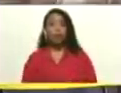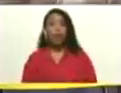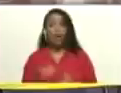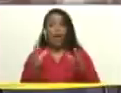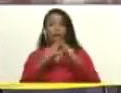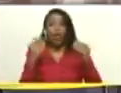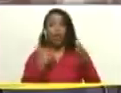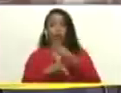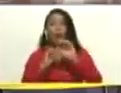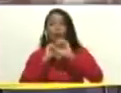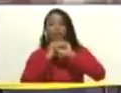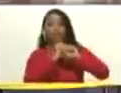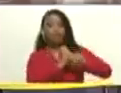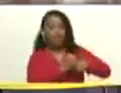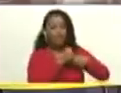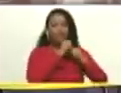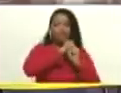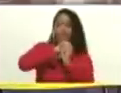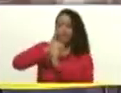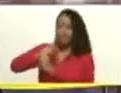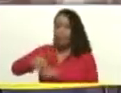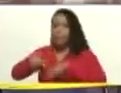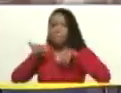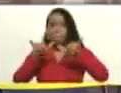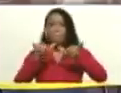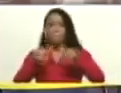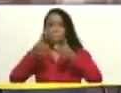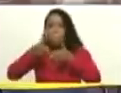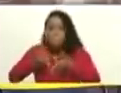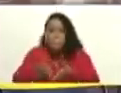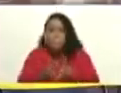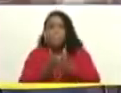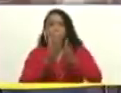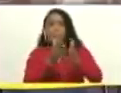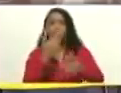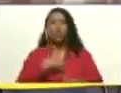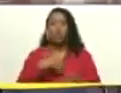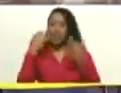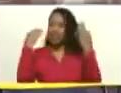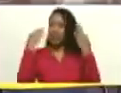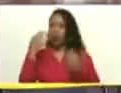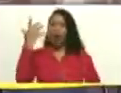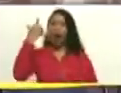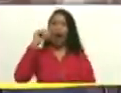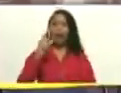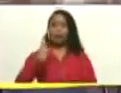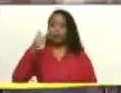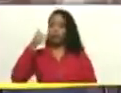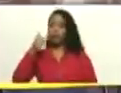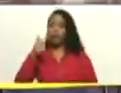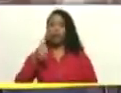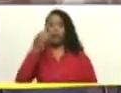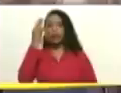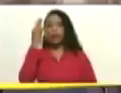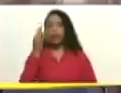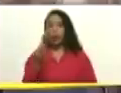vamos remando en el mismo barco. Seguro que vamos a llegar a buen puerto, a puerto seguro.